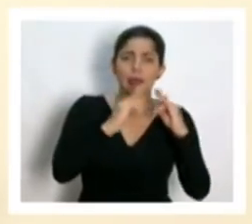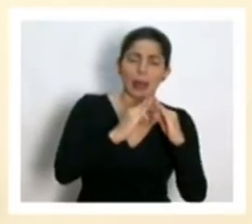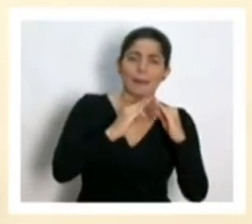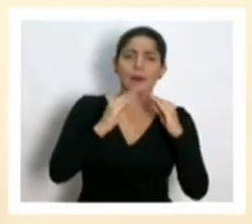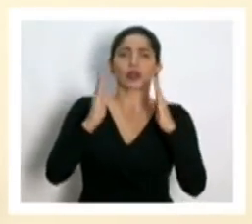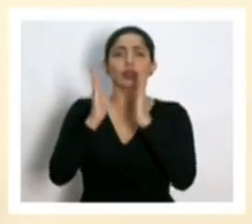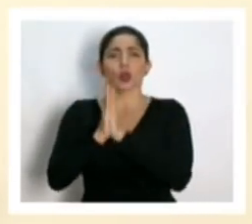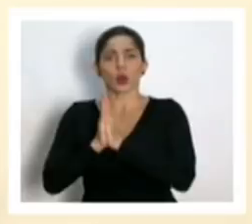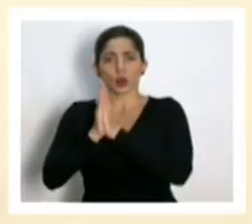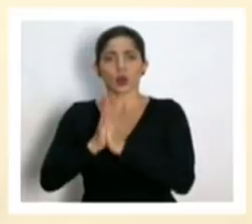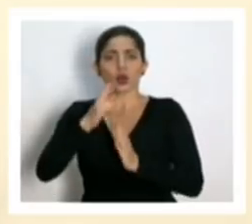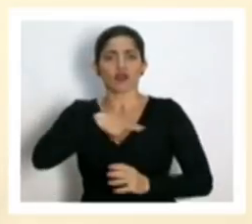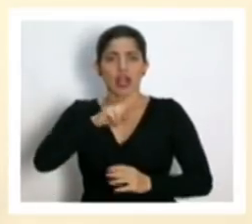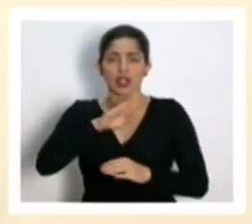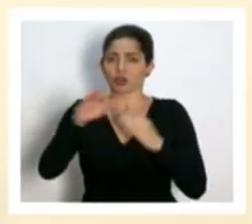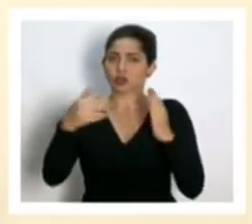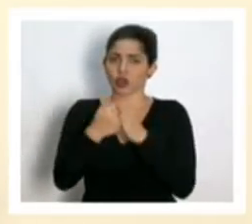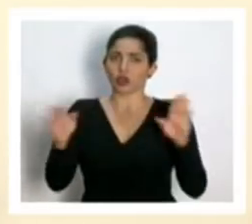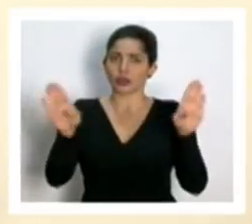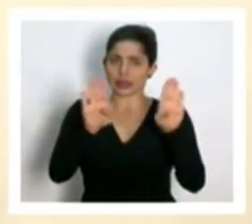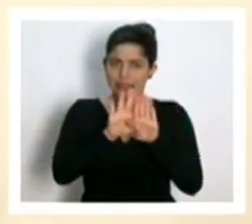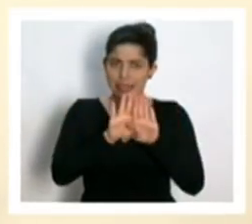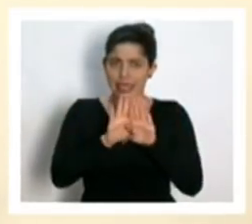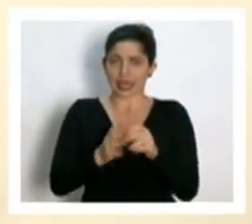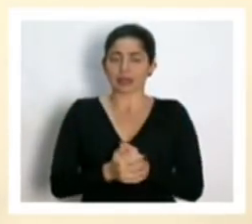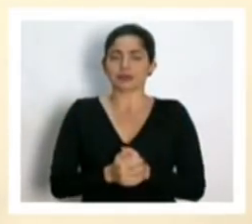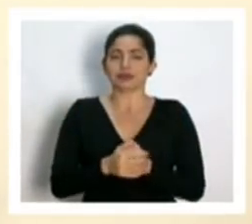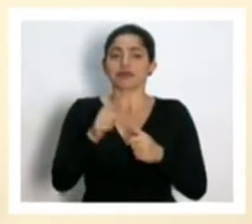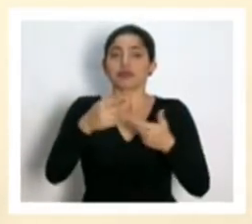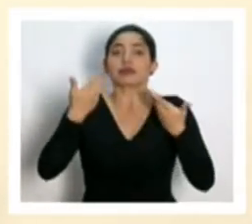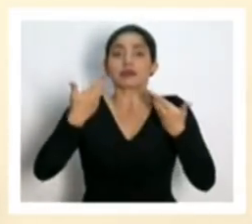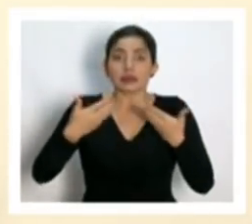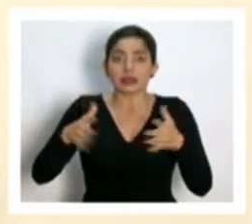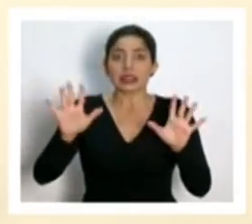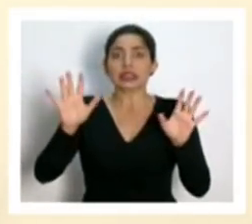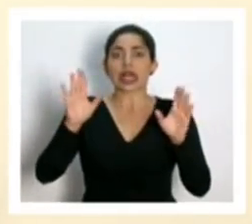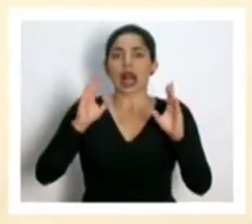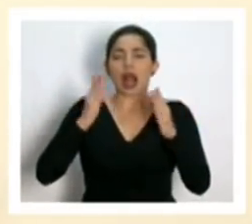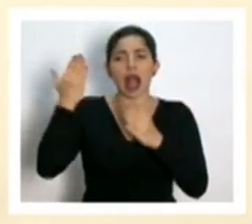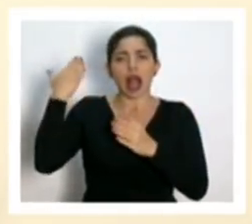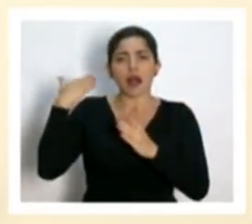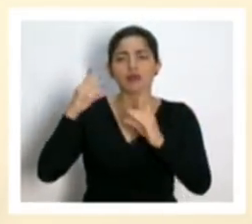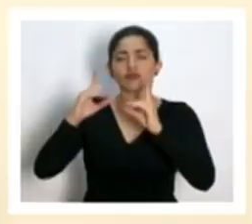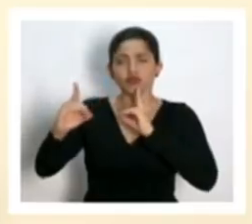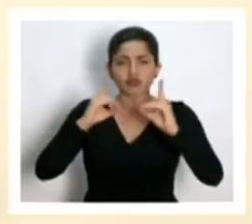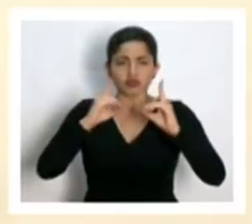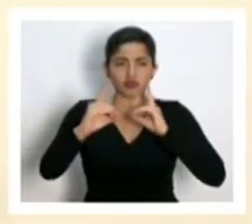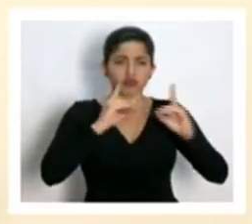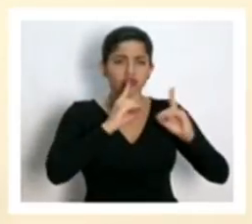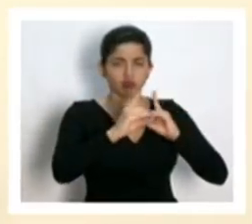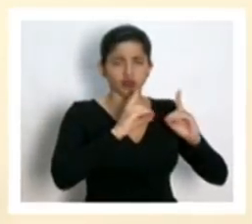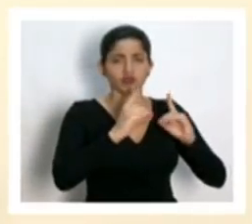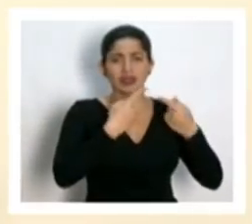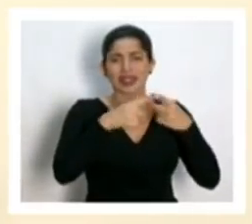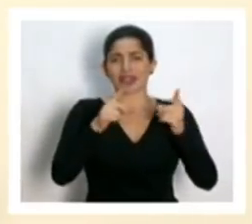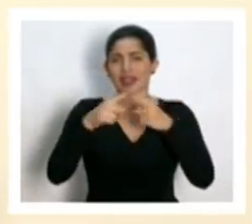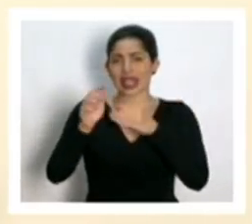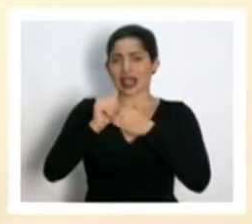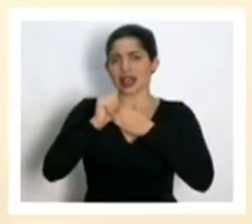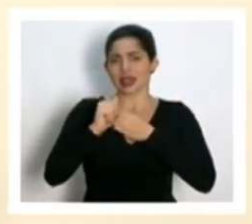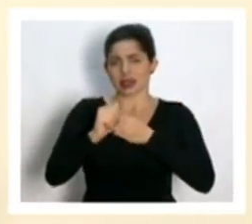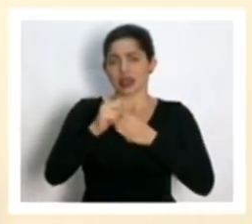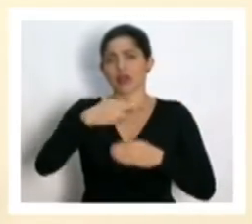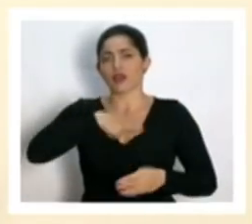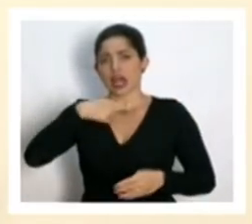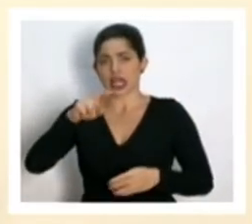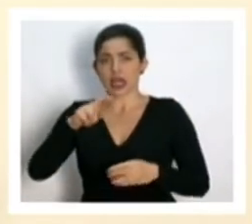cultos religiosos. Esto ya se ha hecho en diálogo con distintos líderes religiosos de